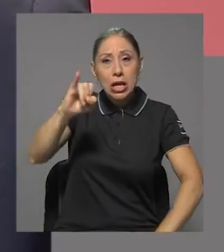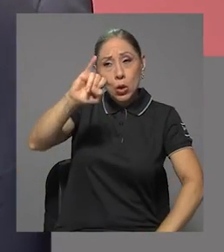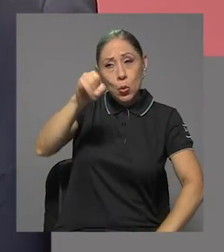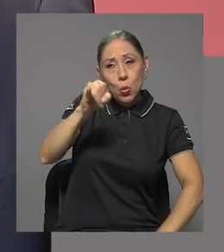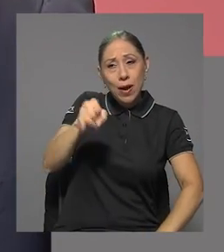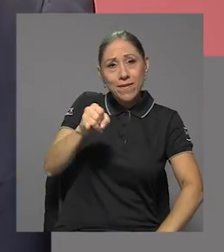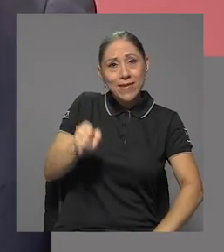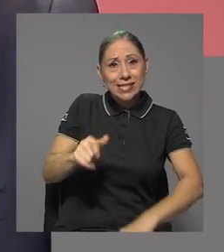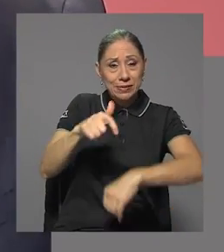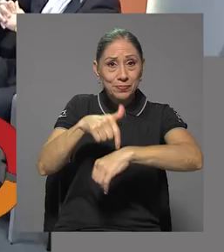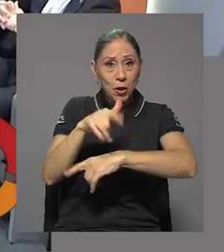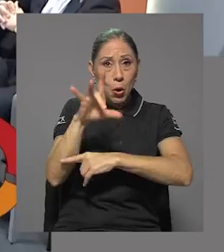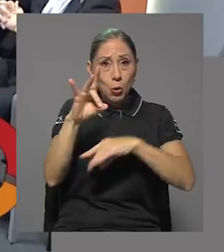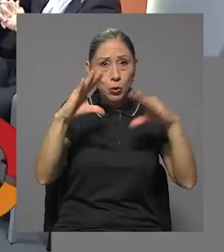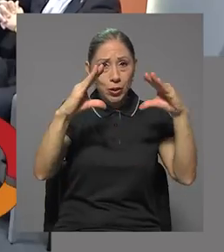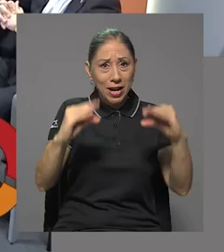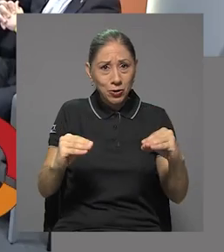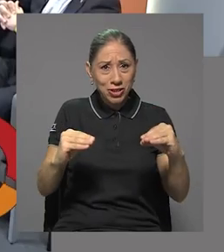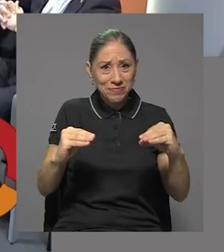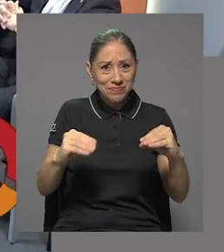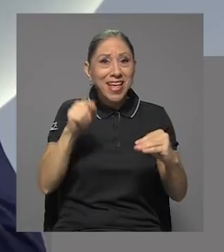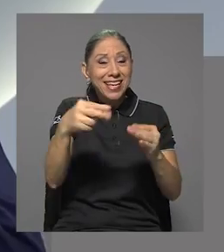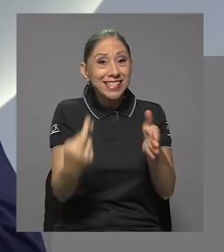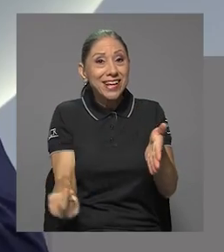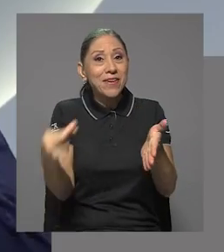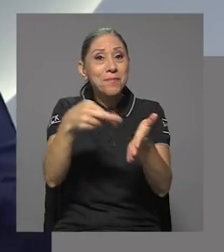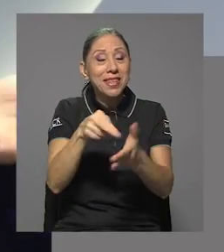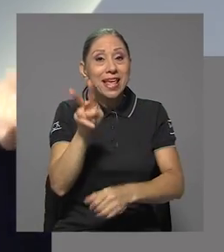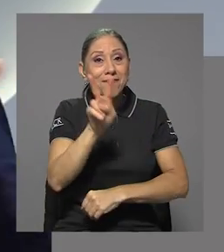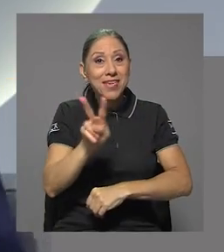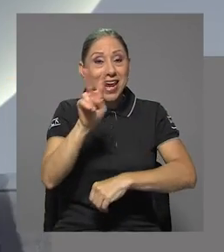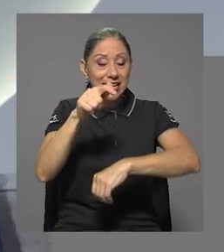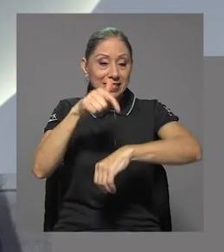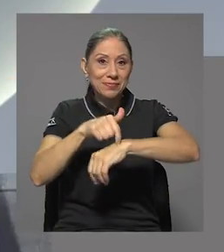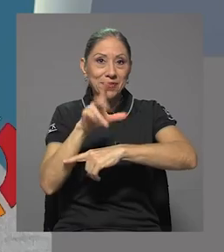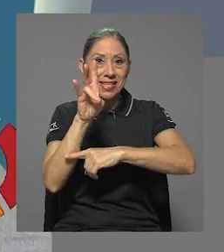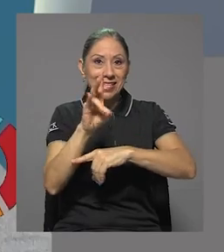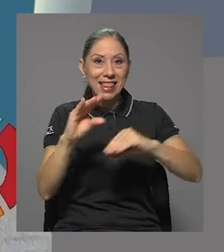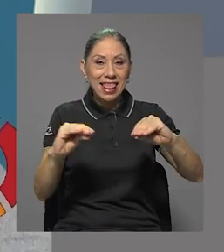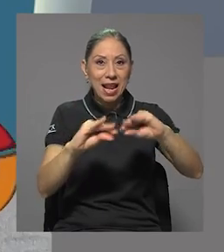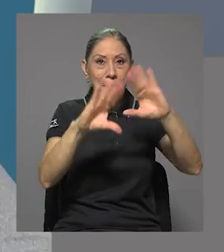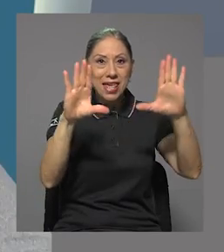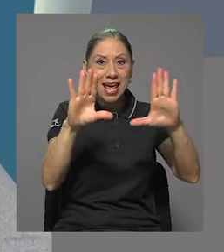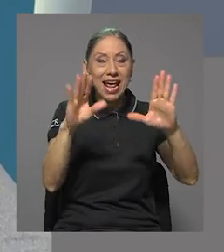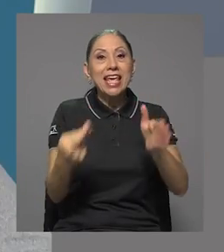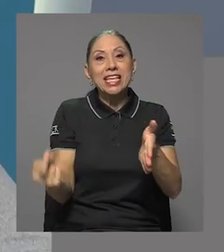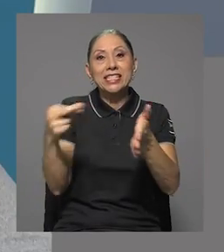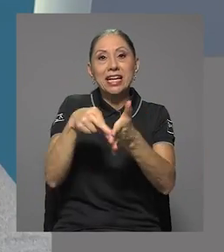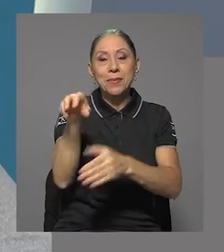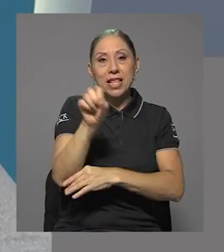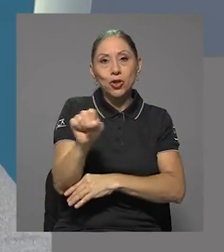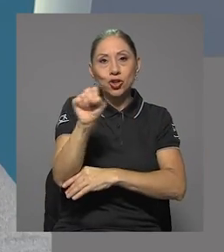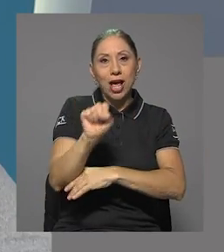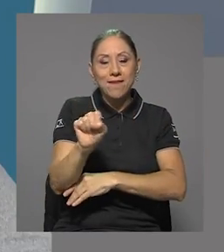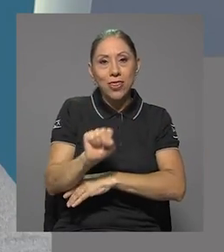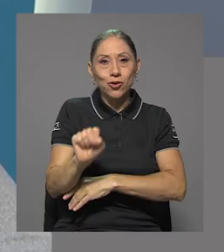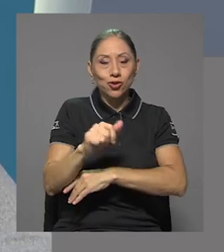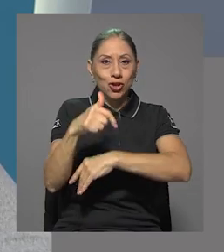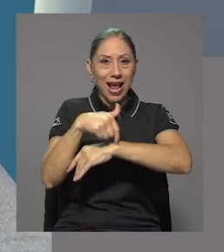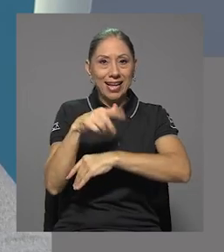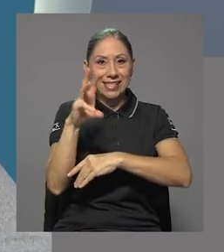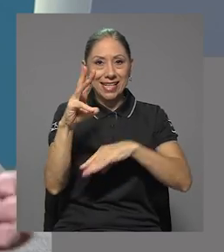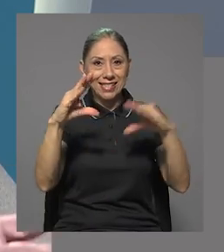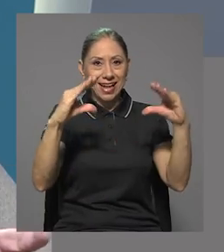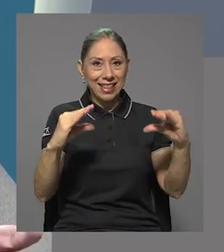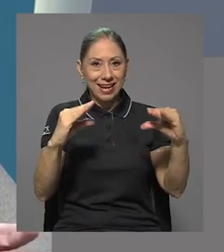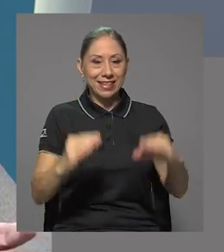jueves a las 8 de la noche. El programa se repite los viernes a las 7 de la mañana y los sábados a las 6 de la